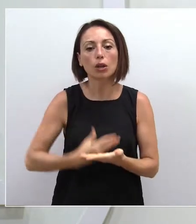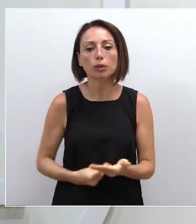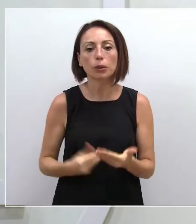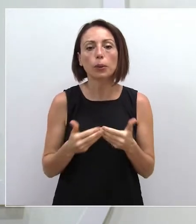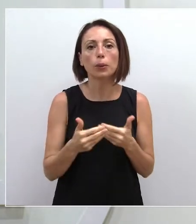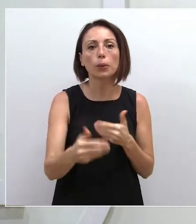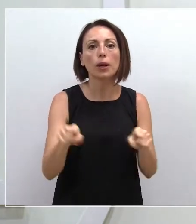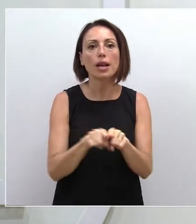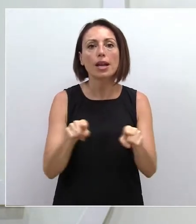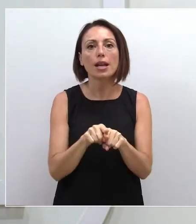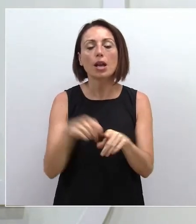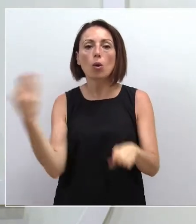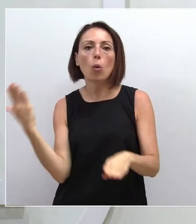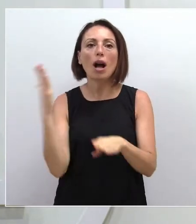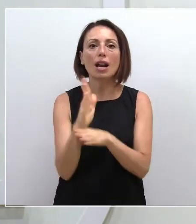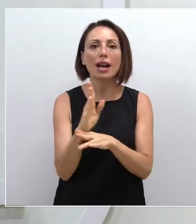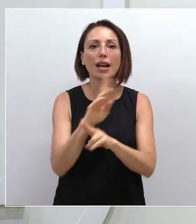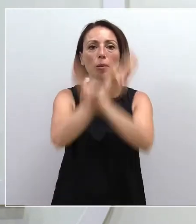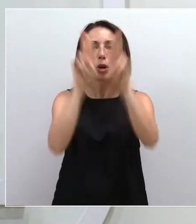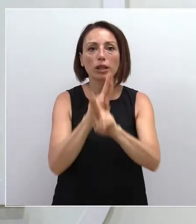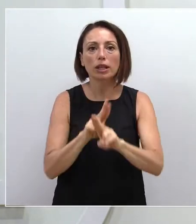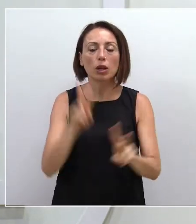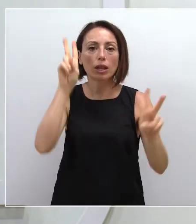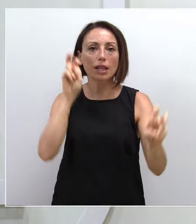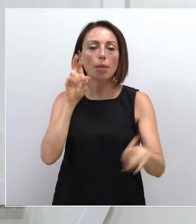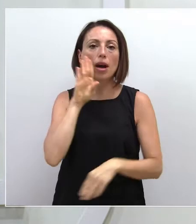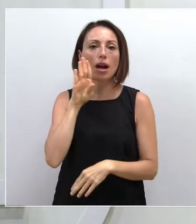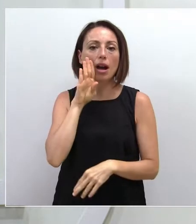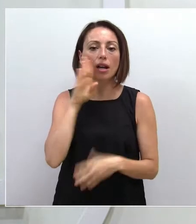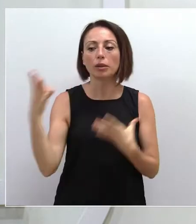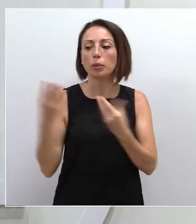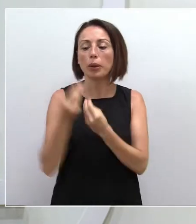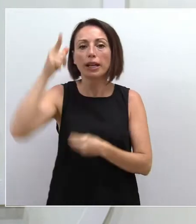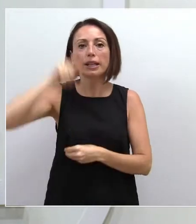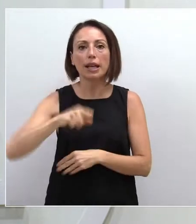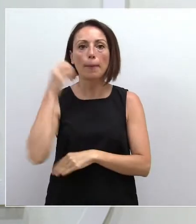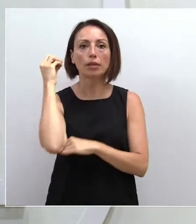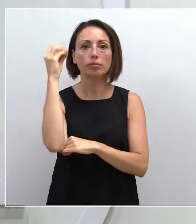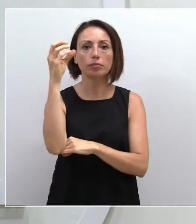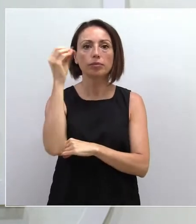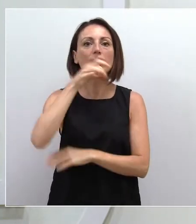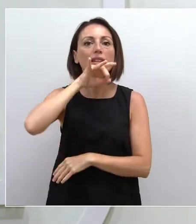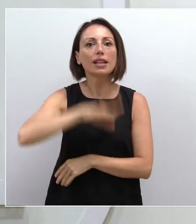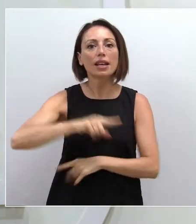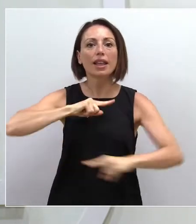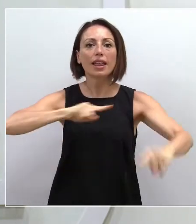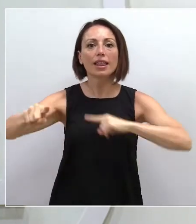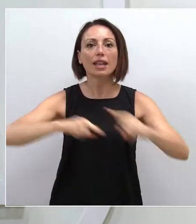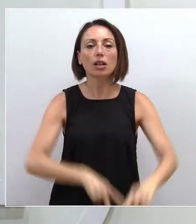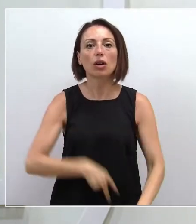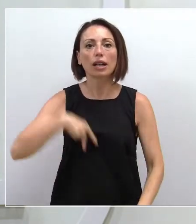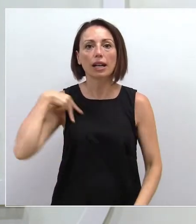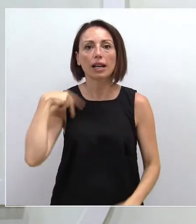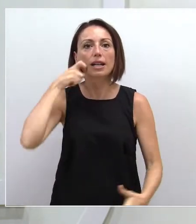siendo un ejemplo a nivel internacional en esta materia. También está con nosotros, en esta comparecencia, el director general de Salud